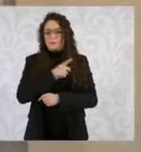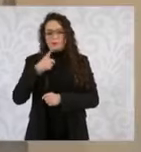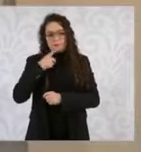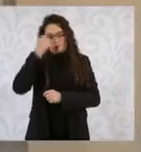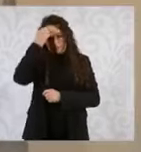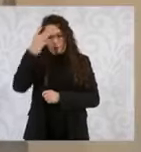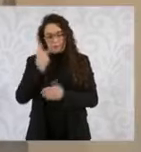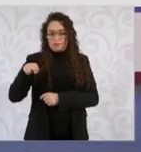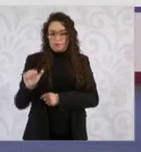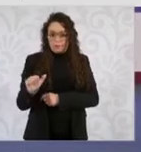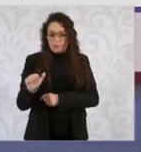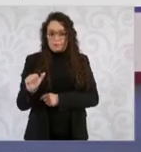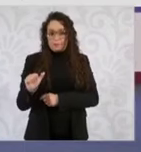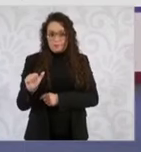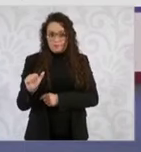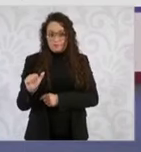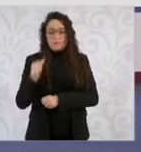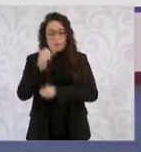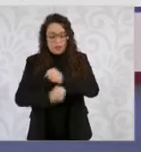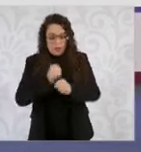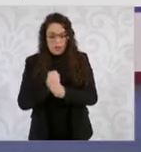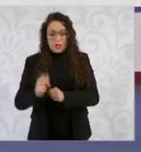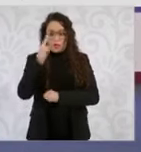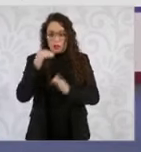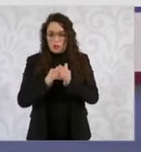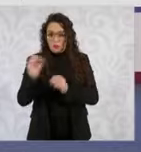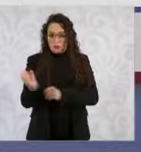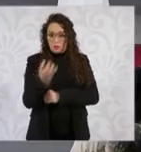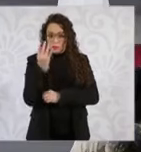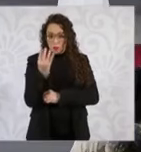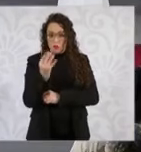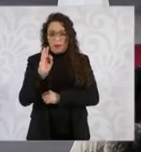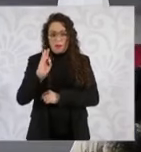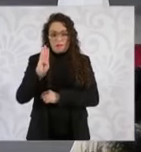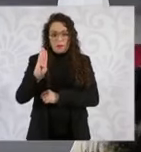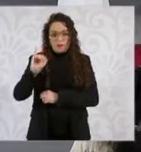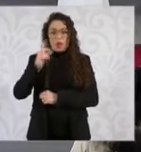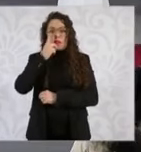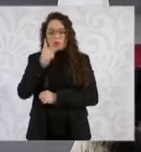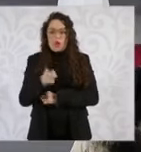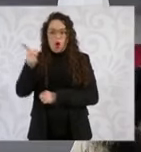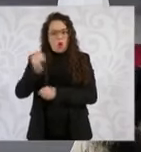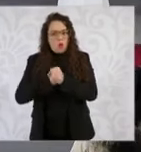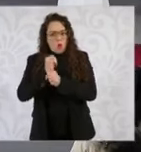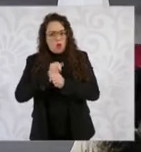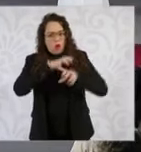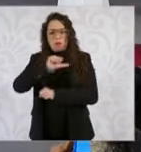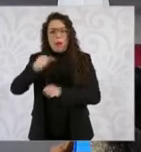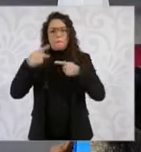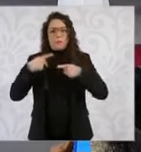otorgadas a García Luna. En 2004 el FBI lo reconoció por las investigaciones y arrestos de